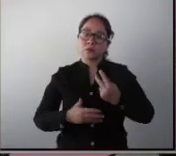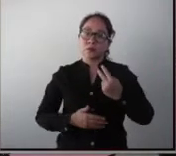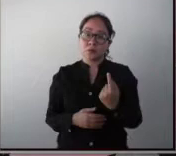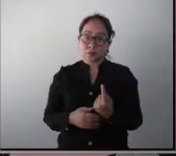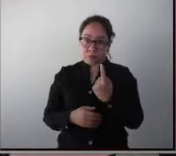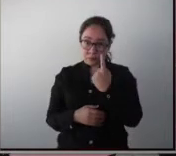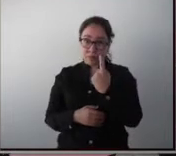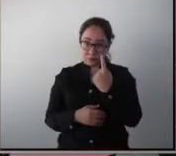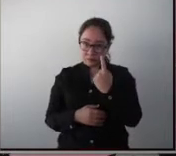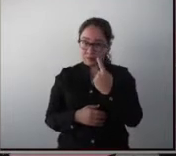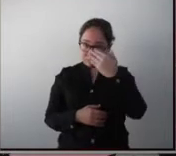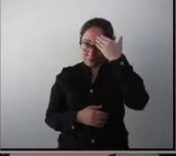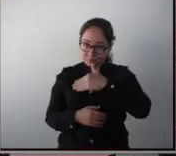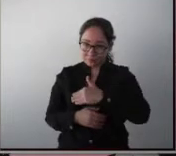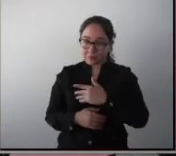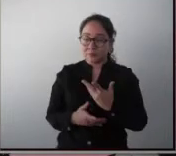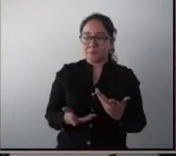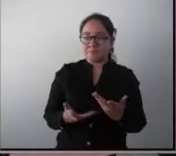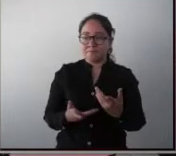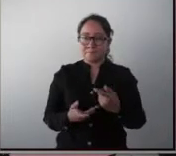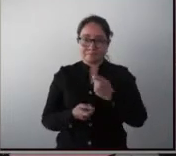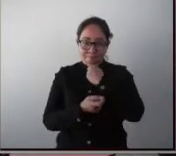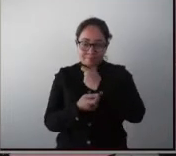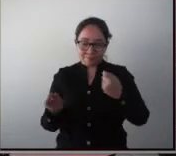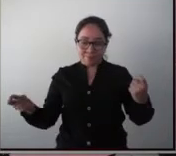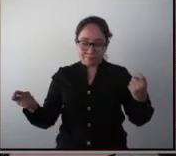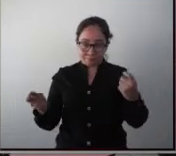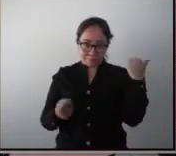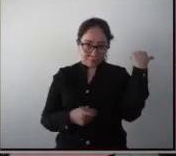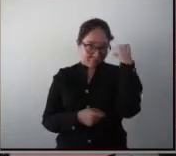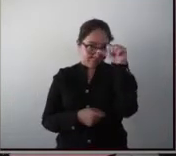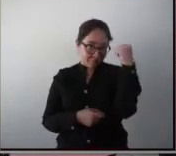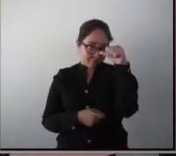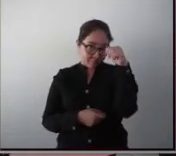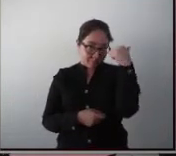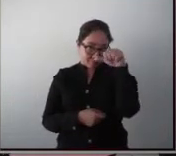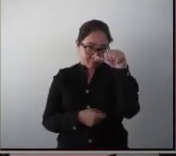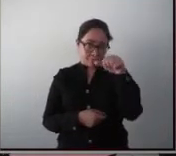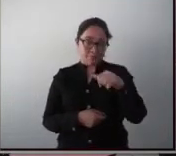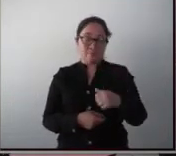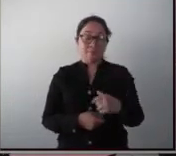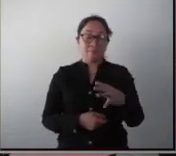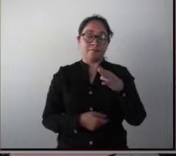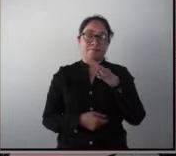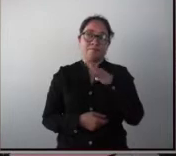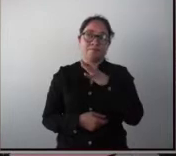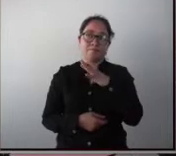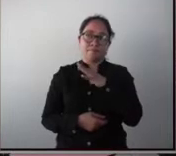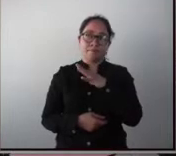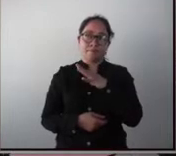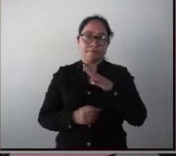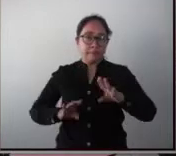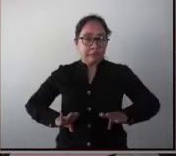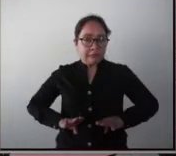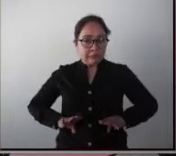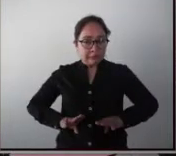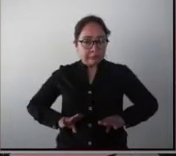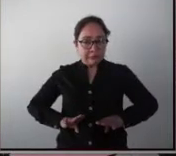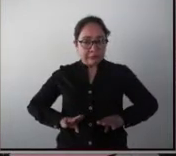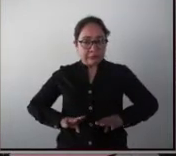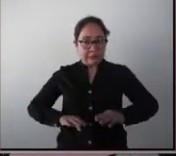que sabemos es que los niños con autismo tienen una presión